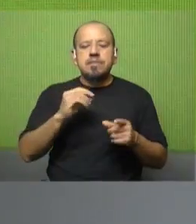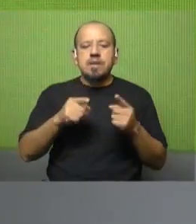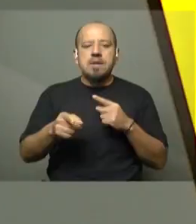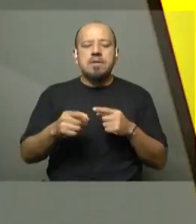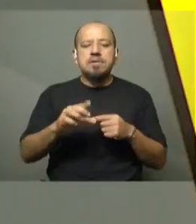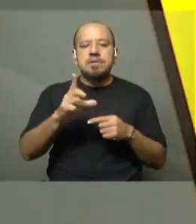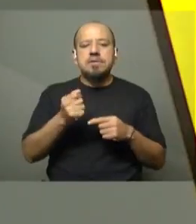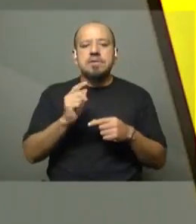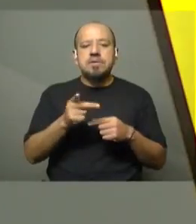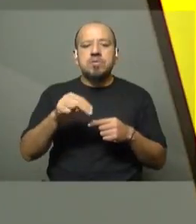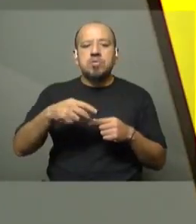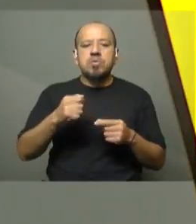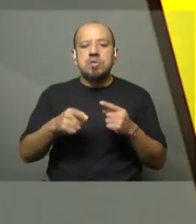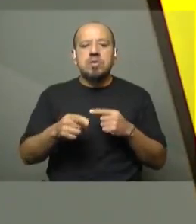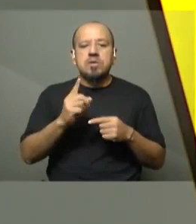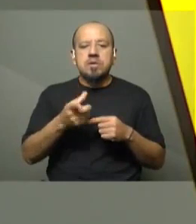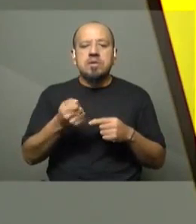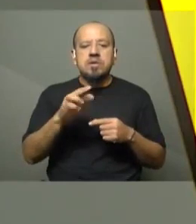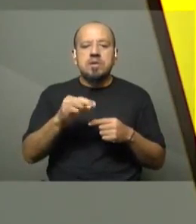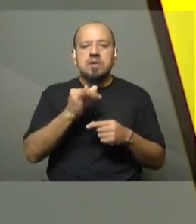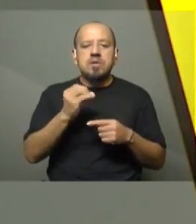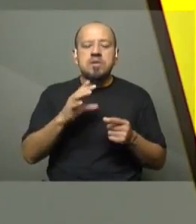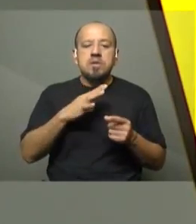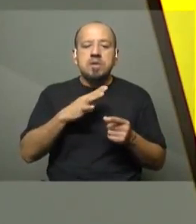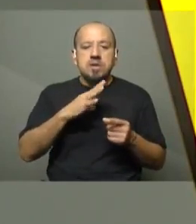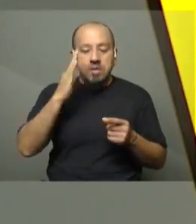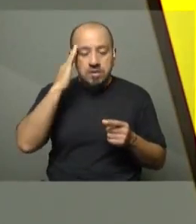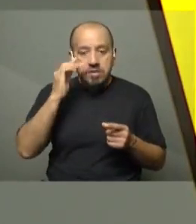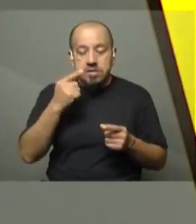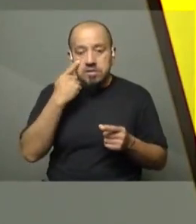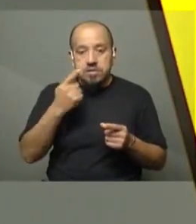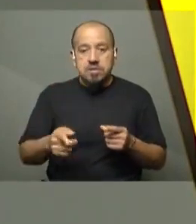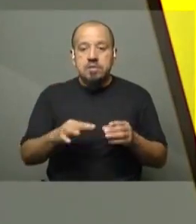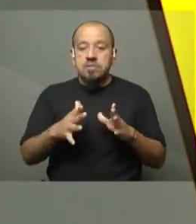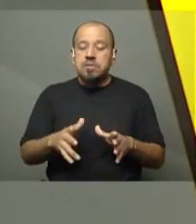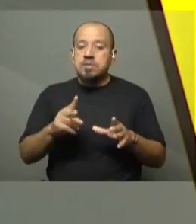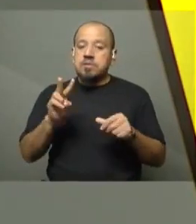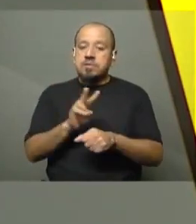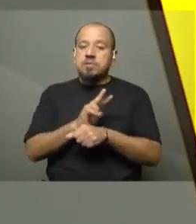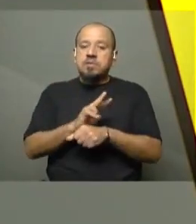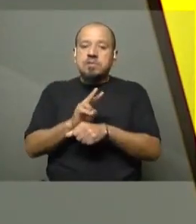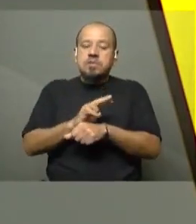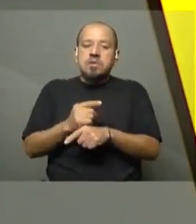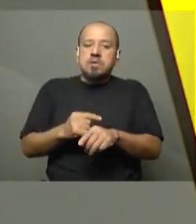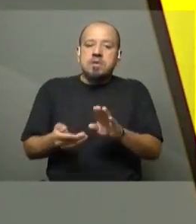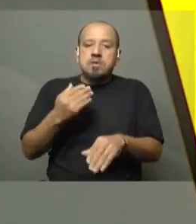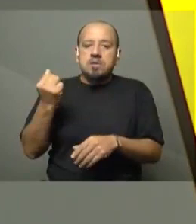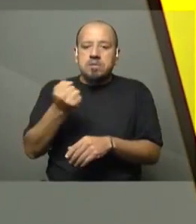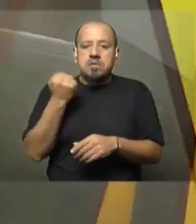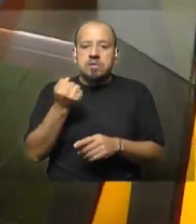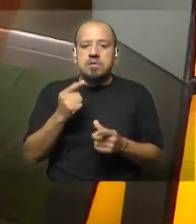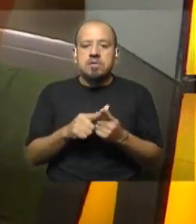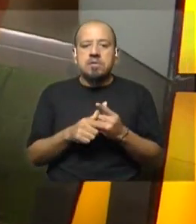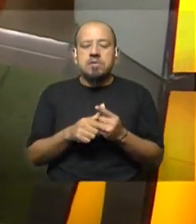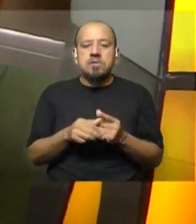Laguna Garzón y alertaba sobre todas las cosas que hay que tener en cuenta para preservar una de las áreas protegidas más importantes. Eso mismo,